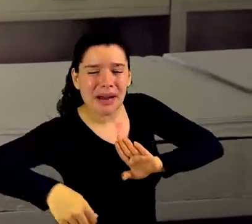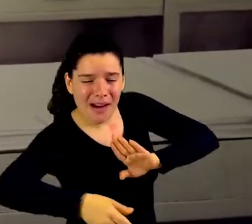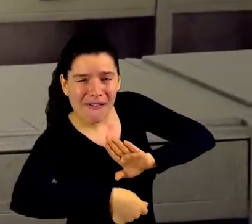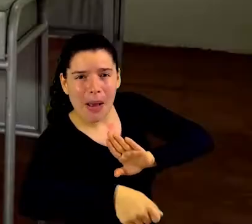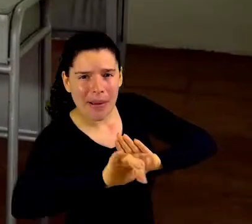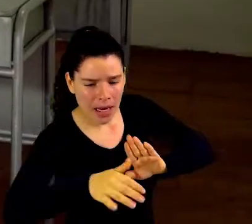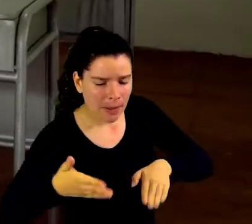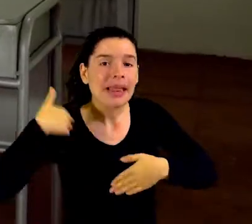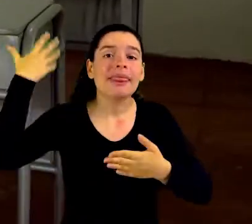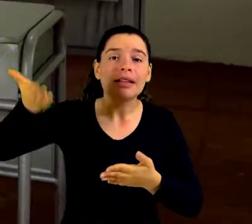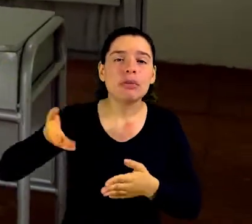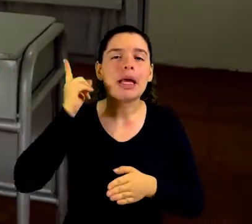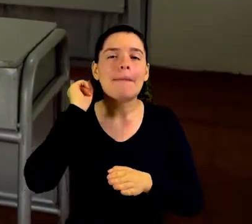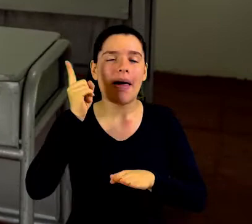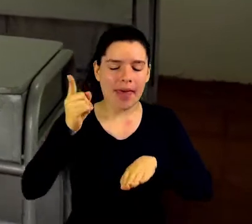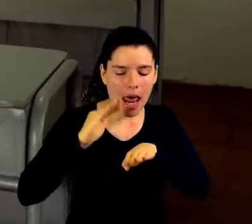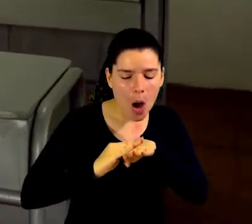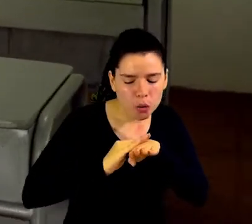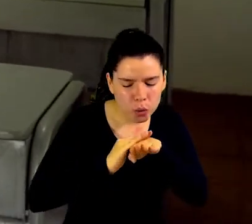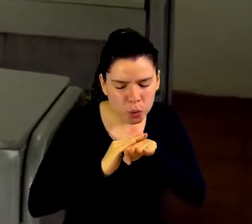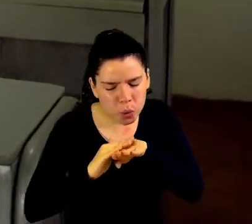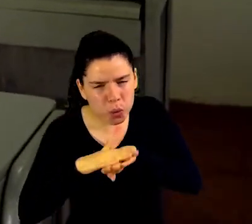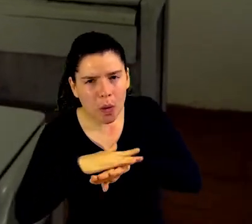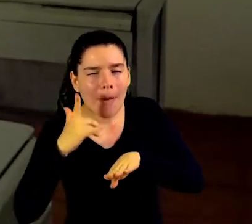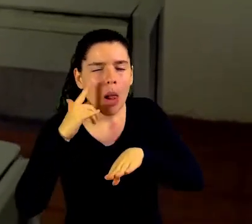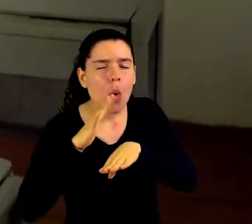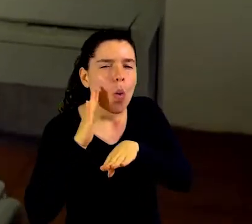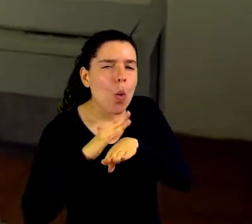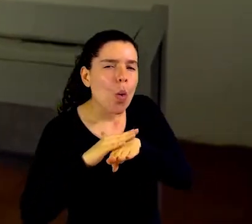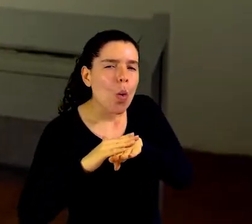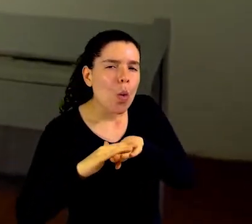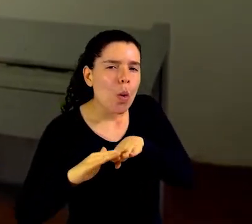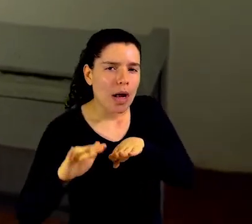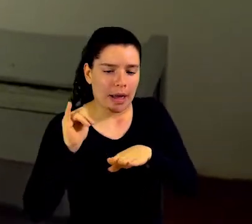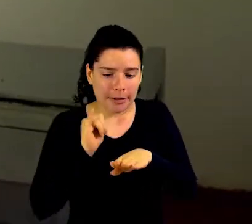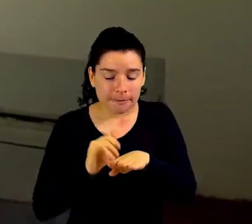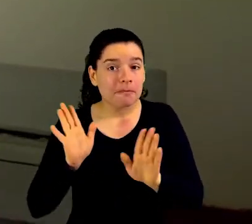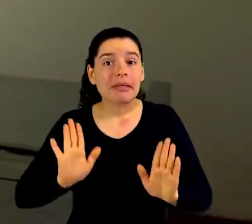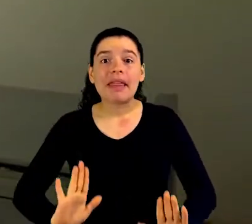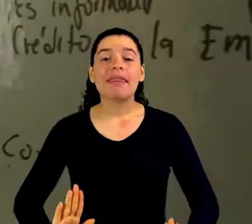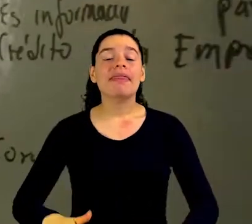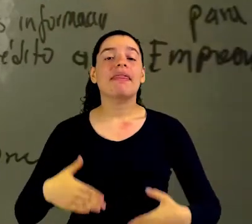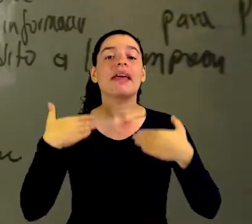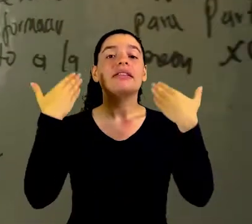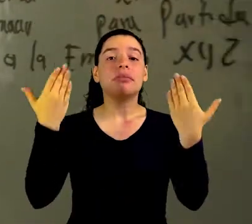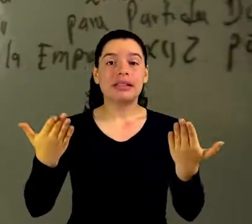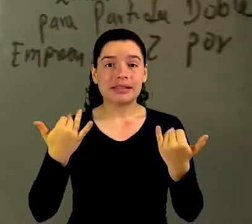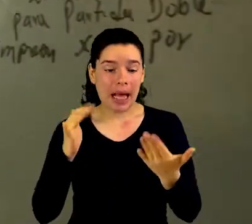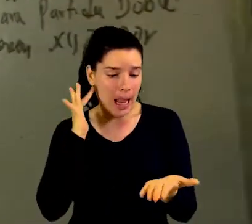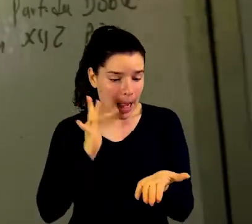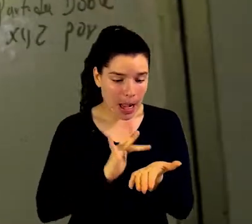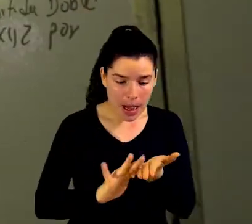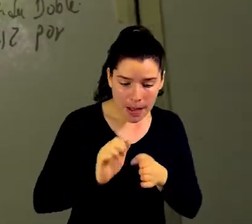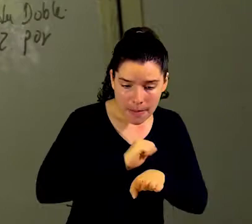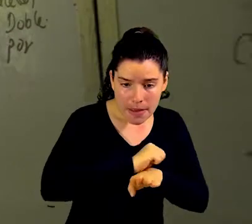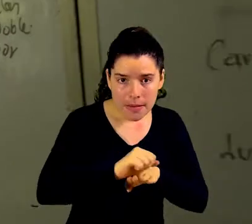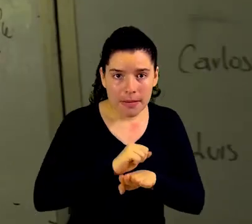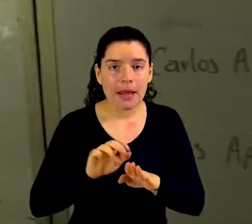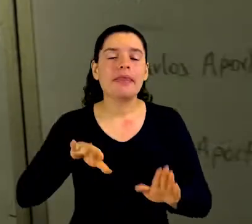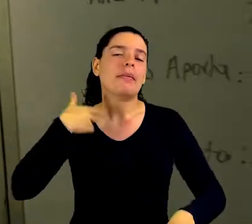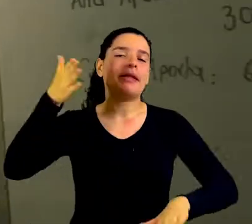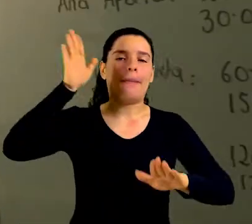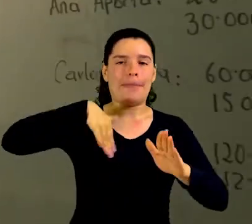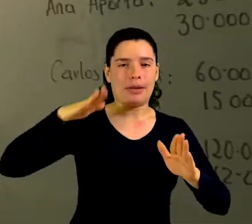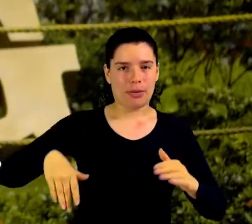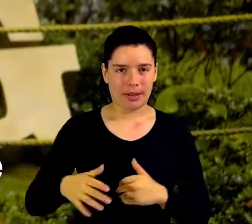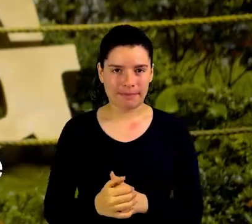estaban un poco deterioradas. Luego hicimos un breve lijamiento para que la madera se pula. Después del lijamiento la limpiamos y